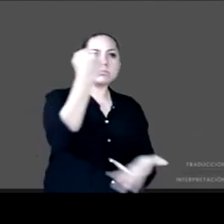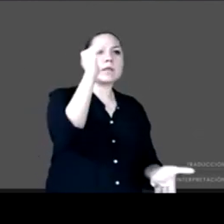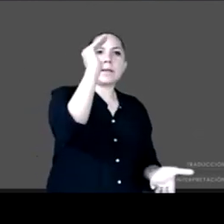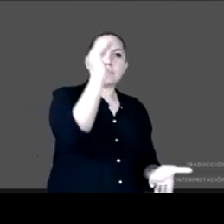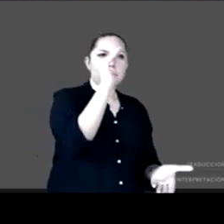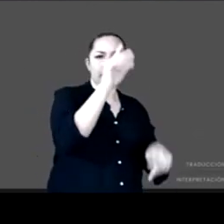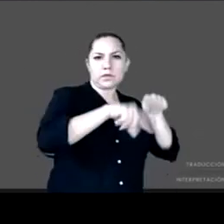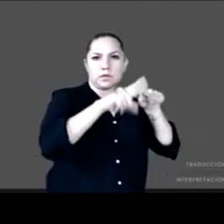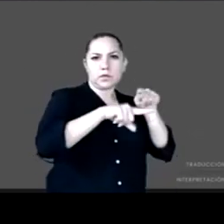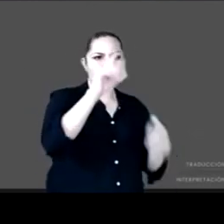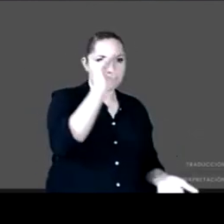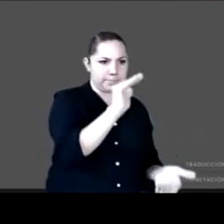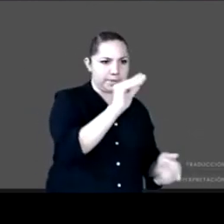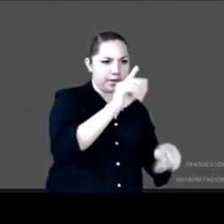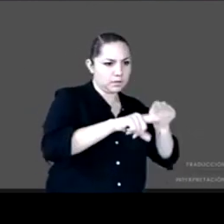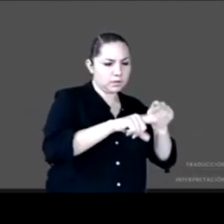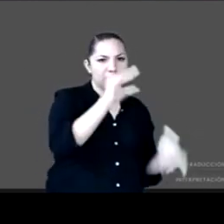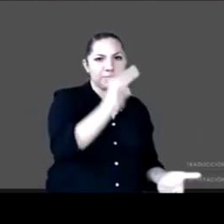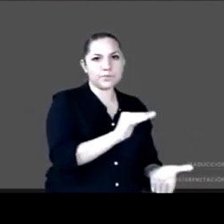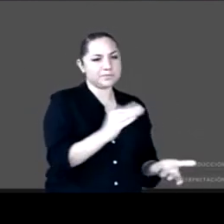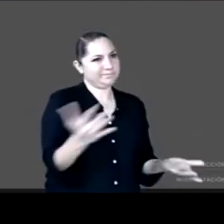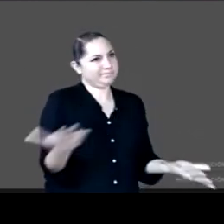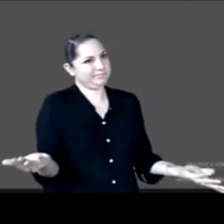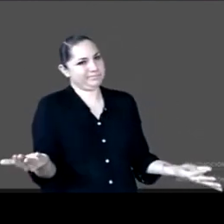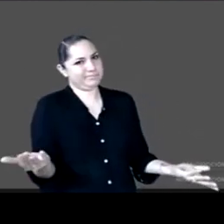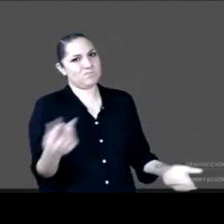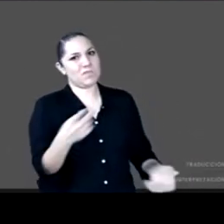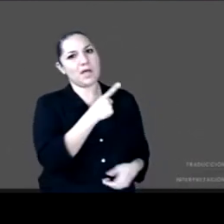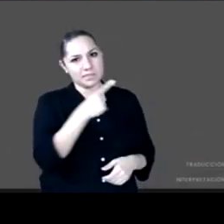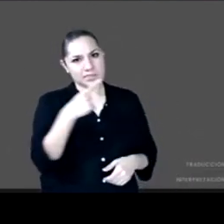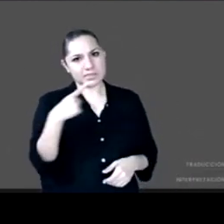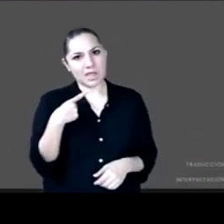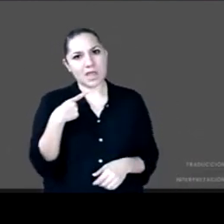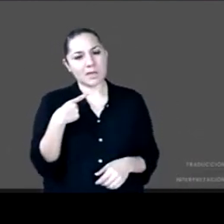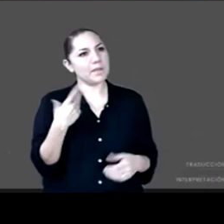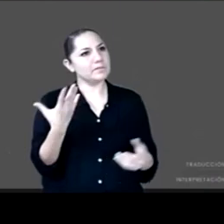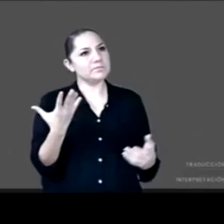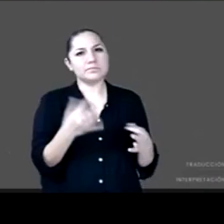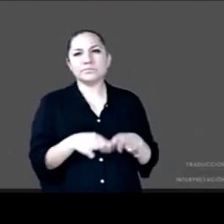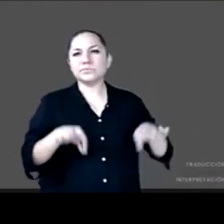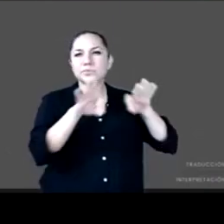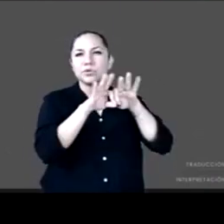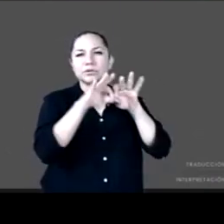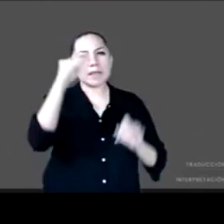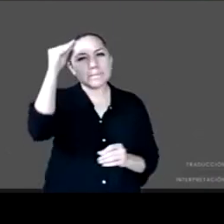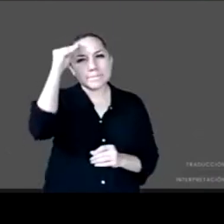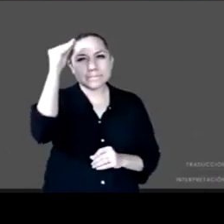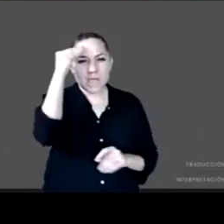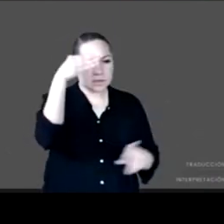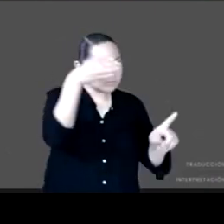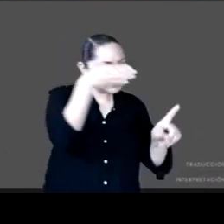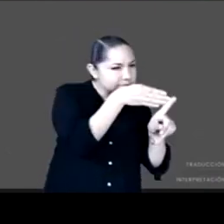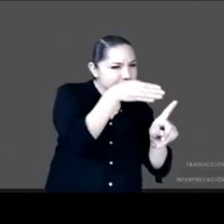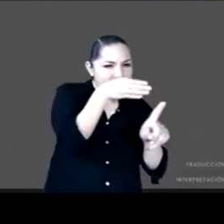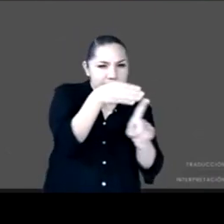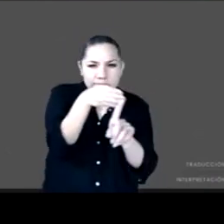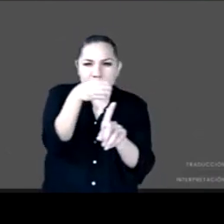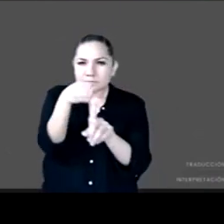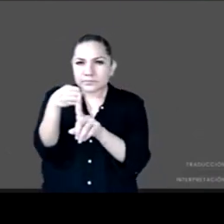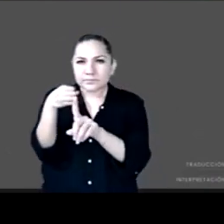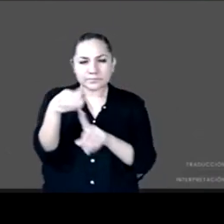detalle es mucho más importante que hablar en términos generales y poder esto